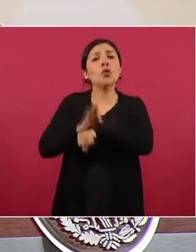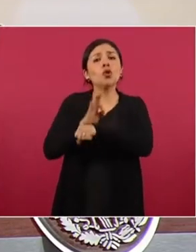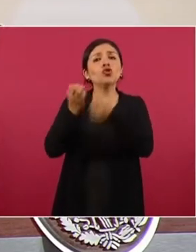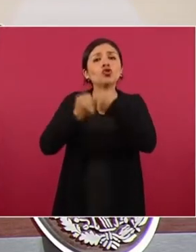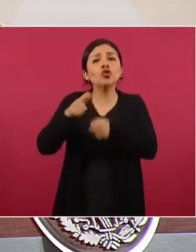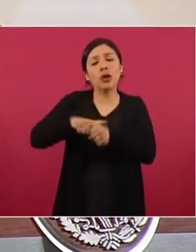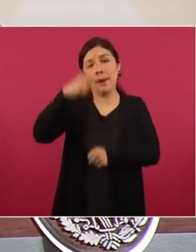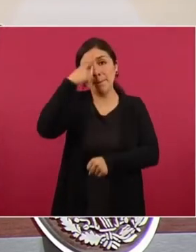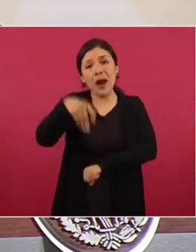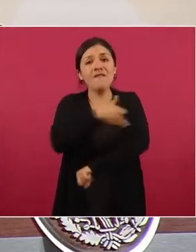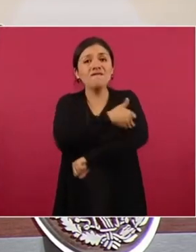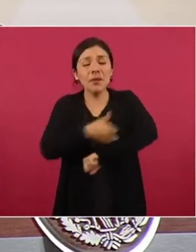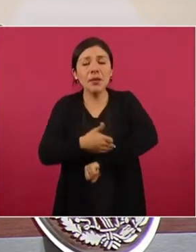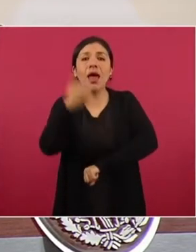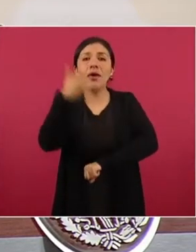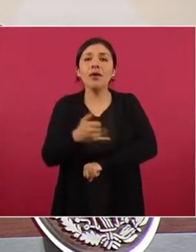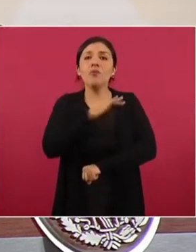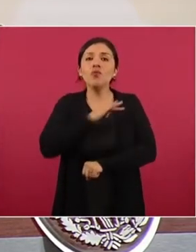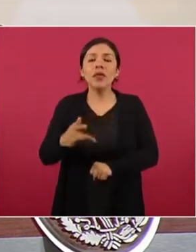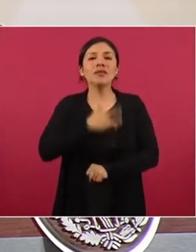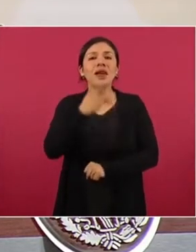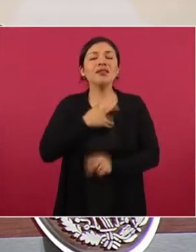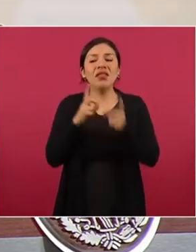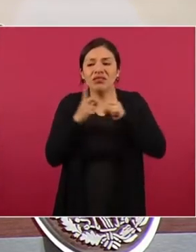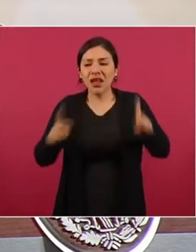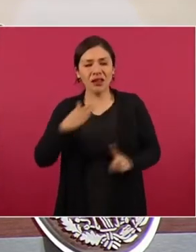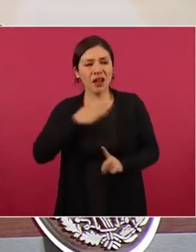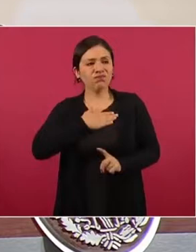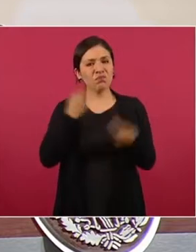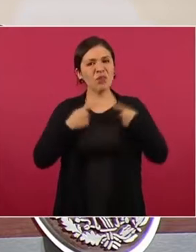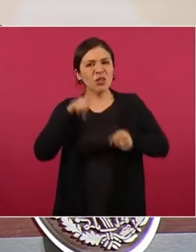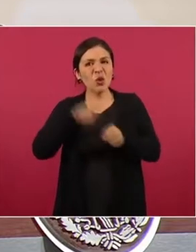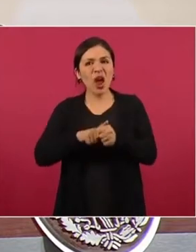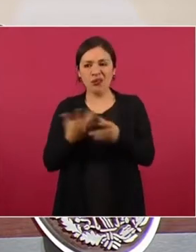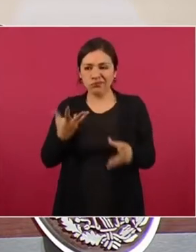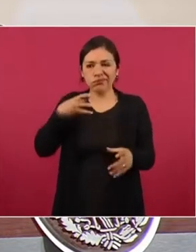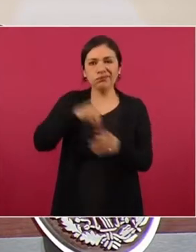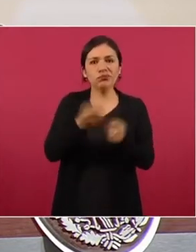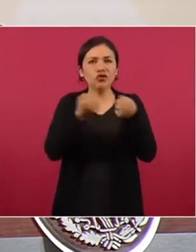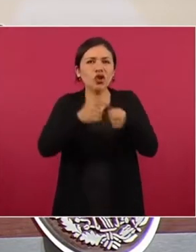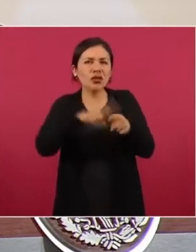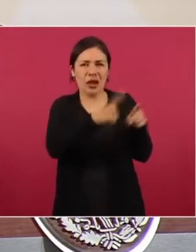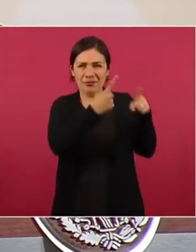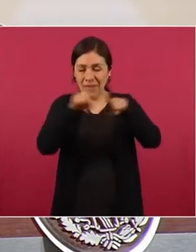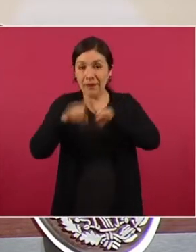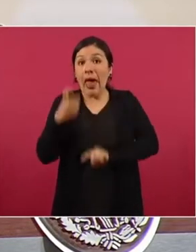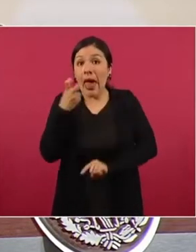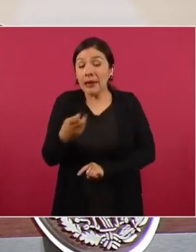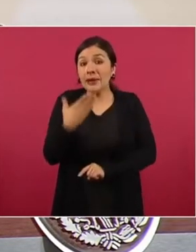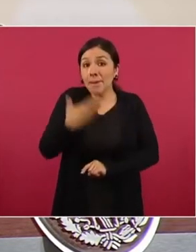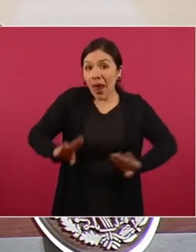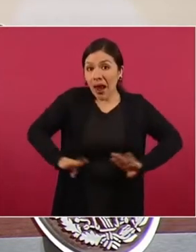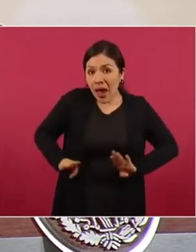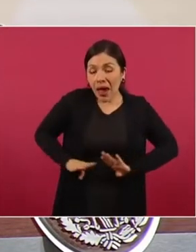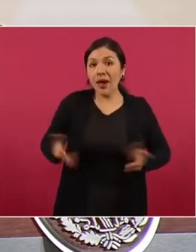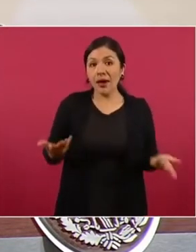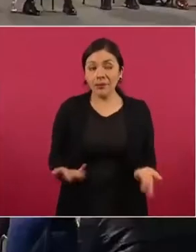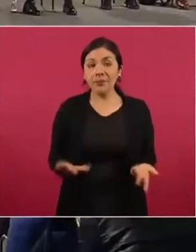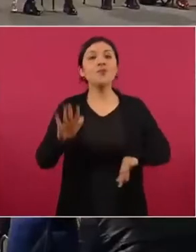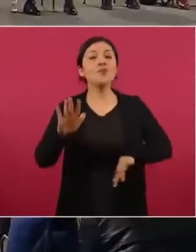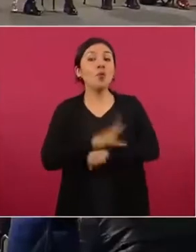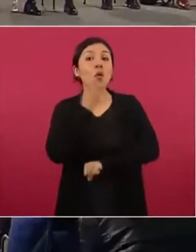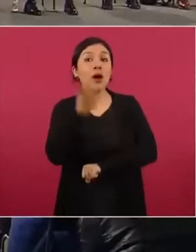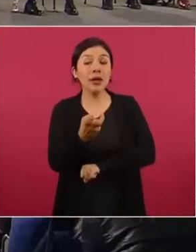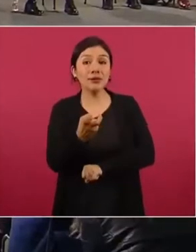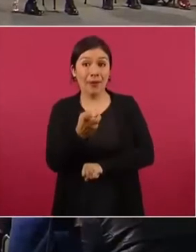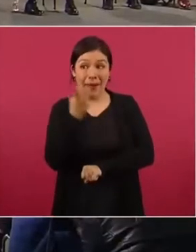para las familias y mejores perspectivas de desarrollo personal y de integración social, entre otros. Es por ello que a